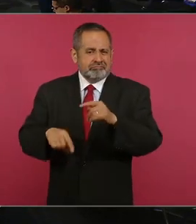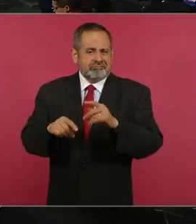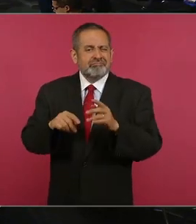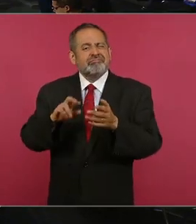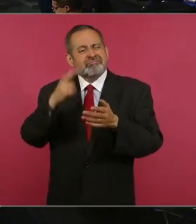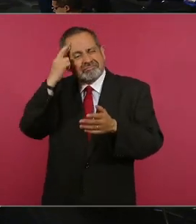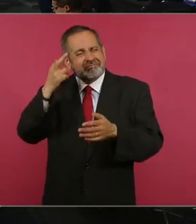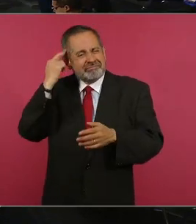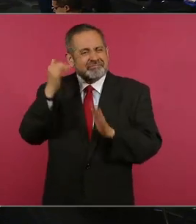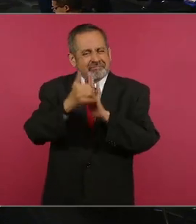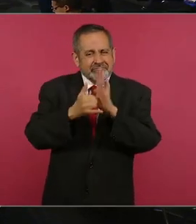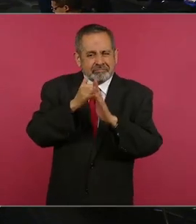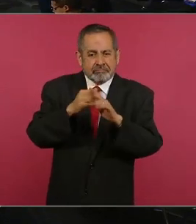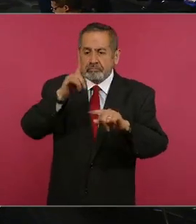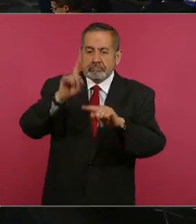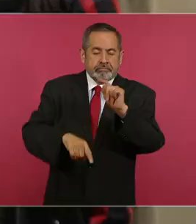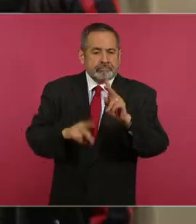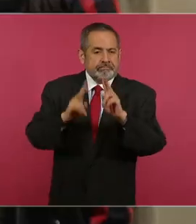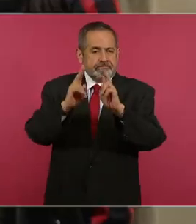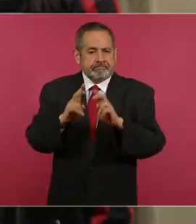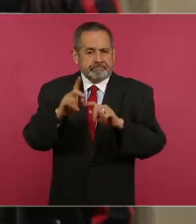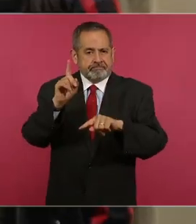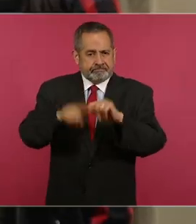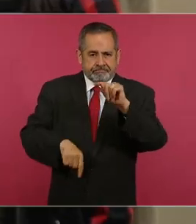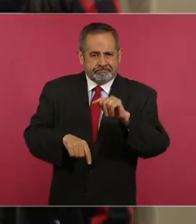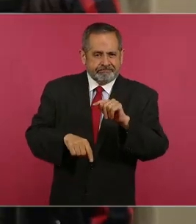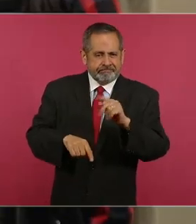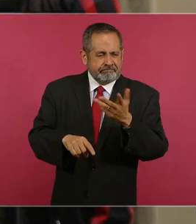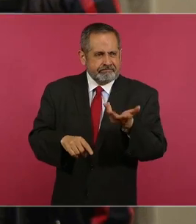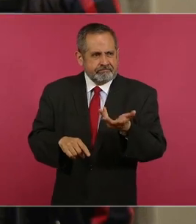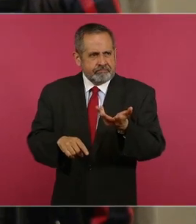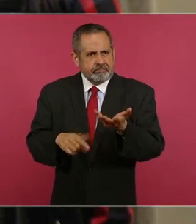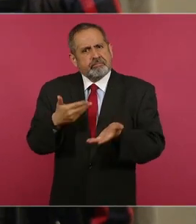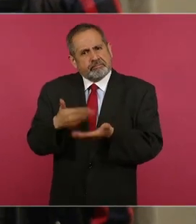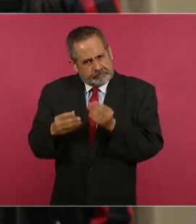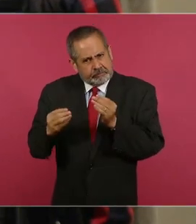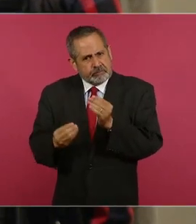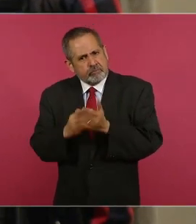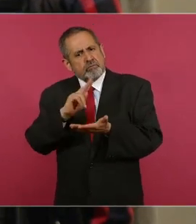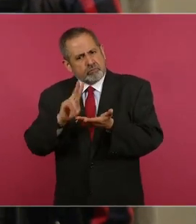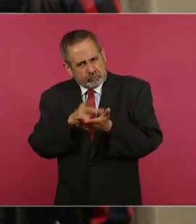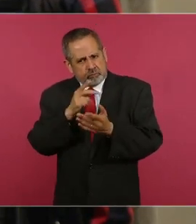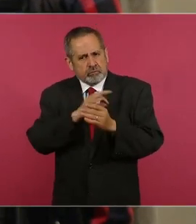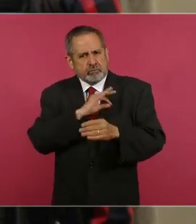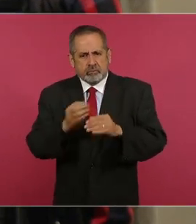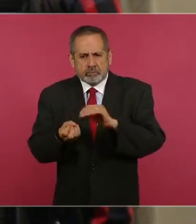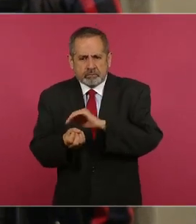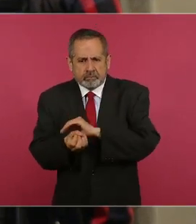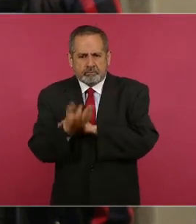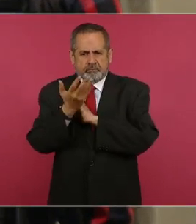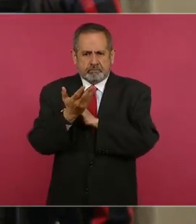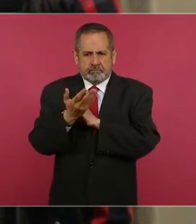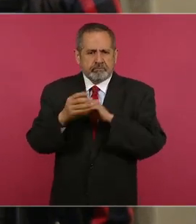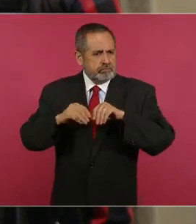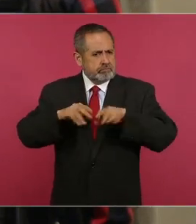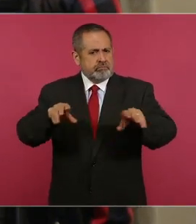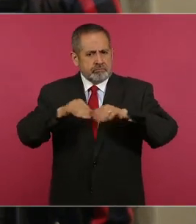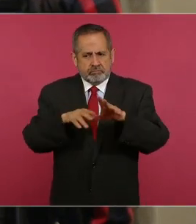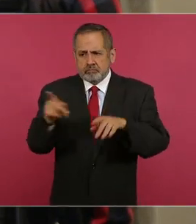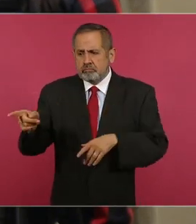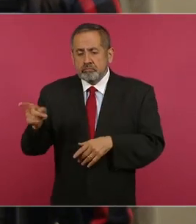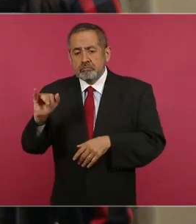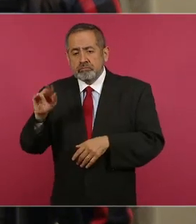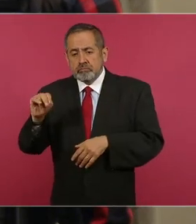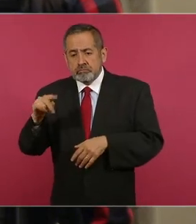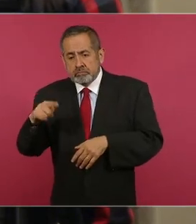las redes sociales, así como las transcripciones. Entonces, consultarle si ya le ofrecieron disculpas, ya se eliminaron estas